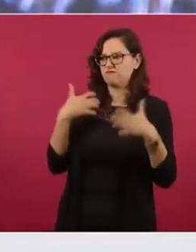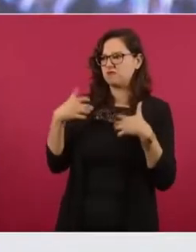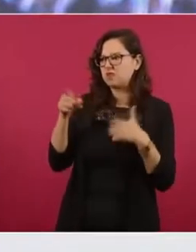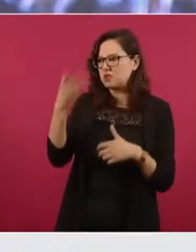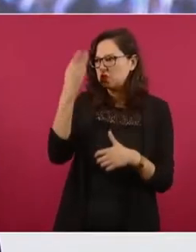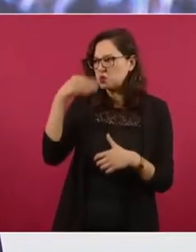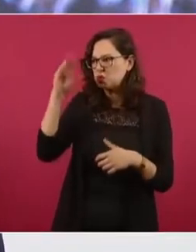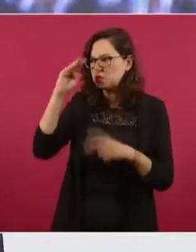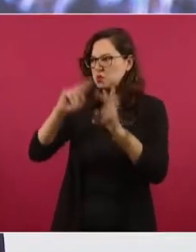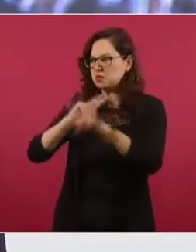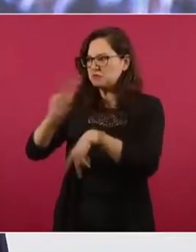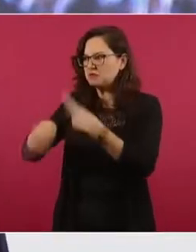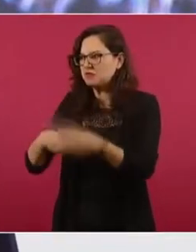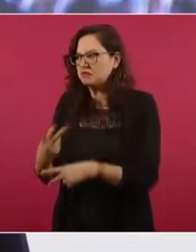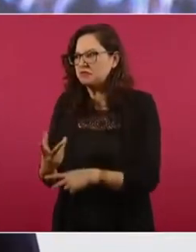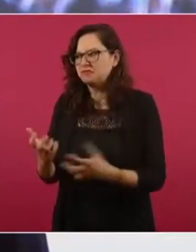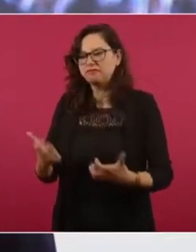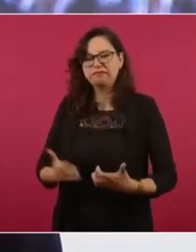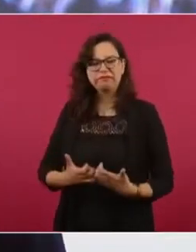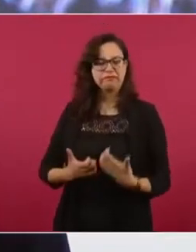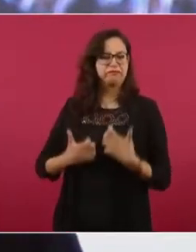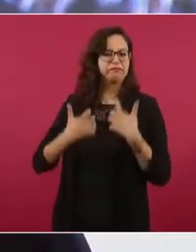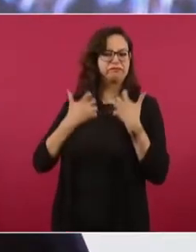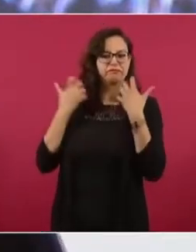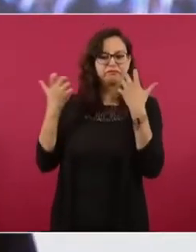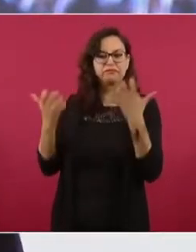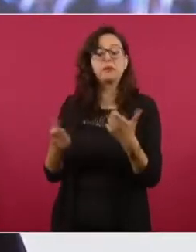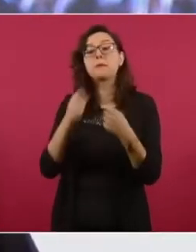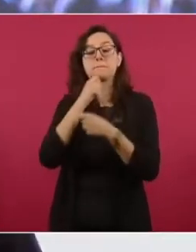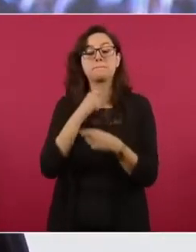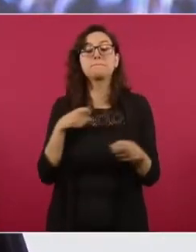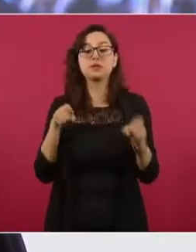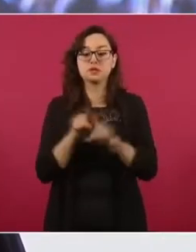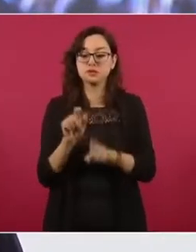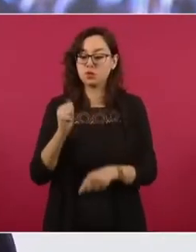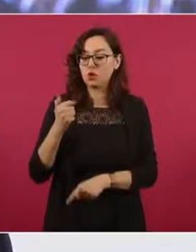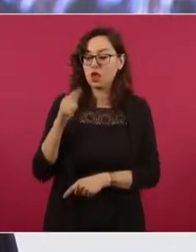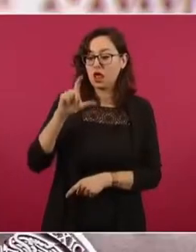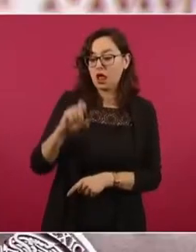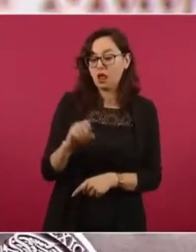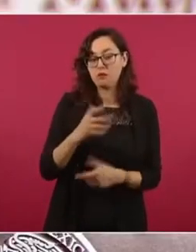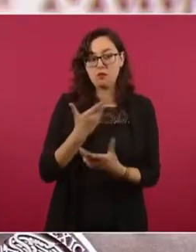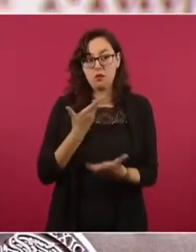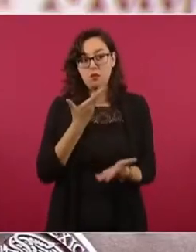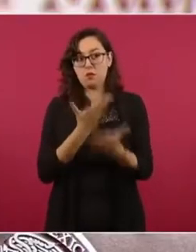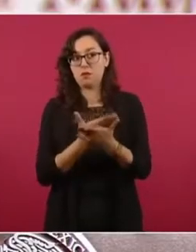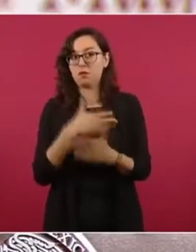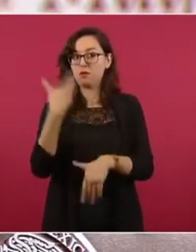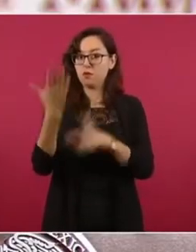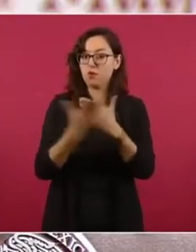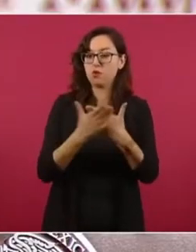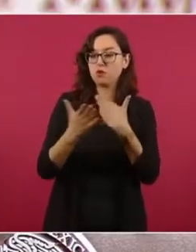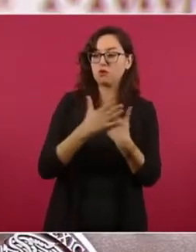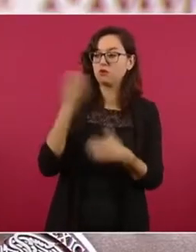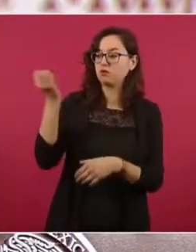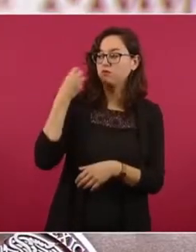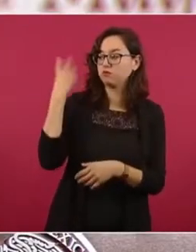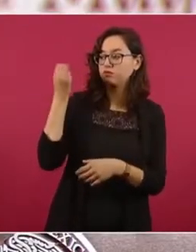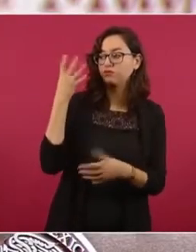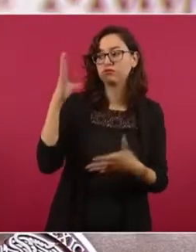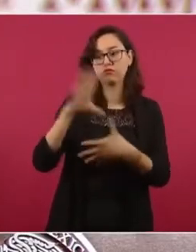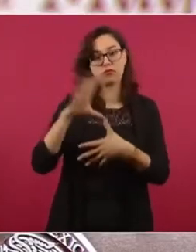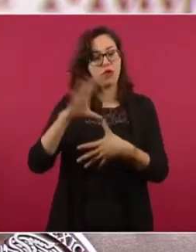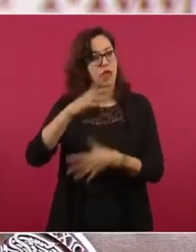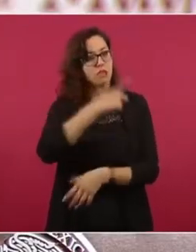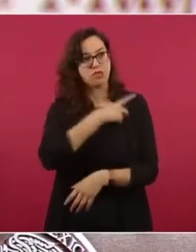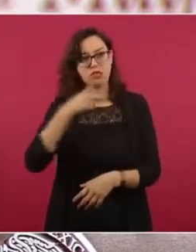cumbre de las Américas de incluir a todos los países. Entre los rumores, falsedades